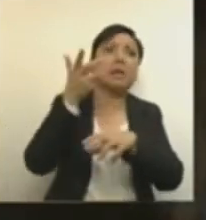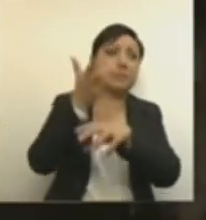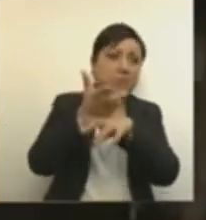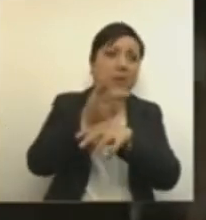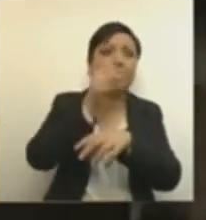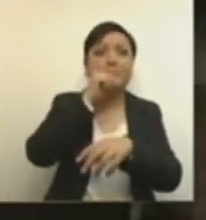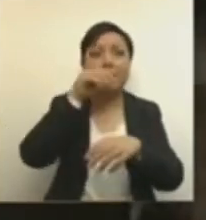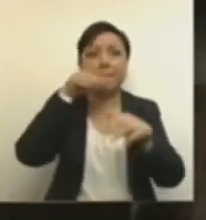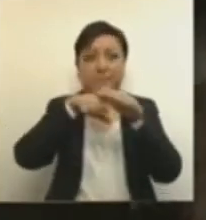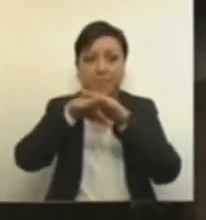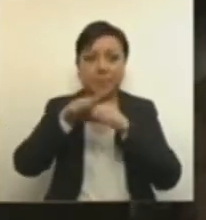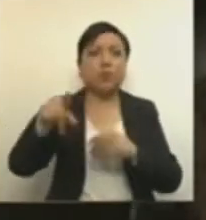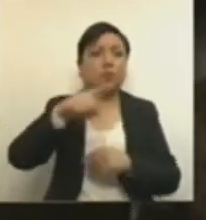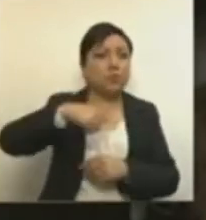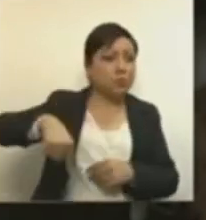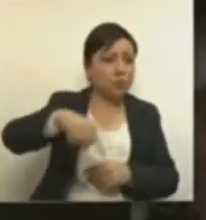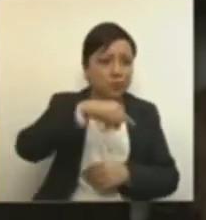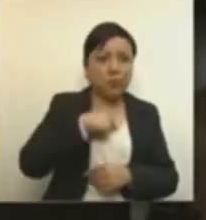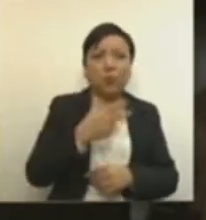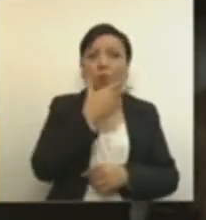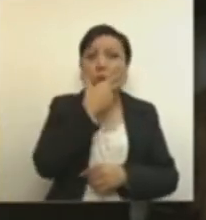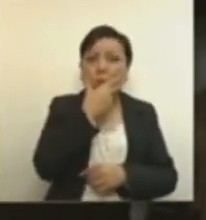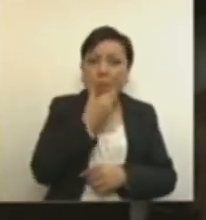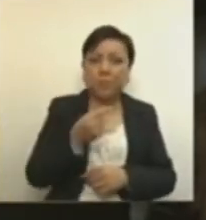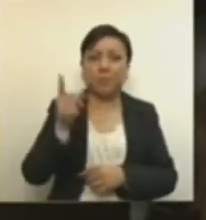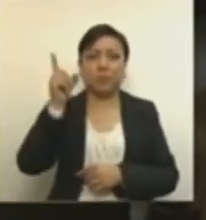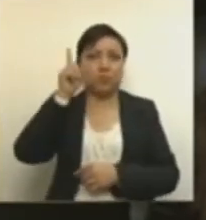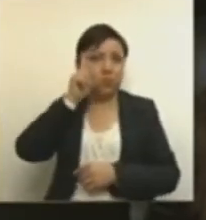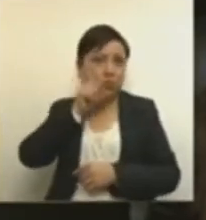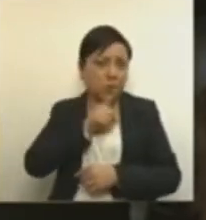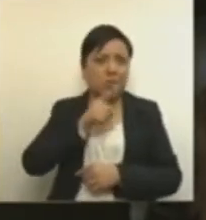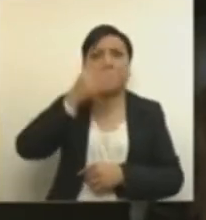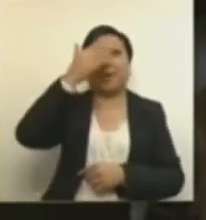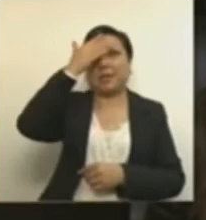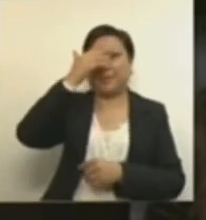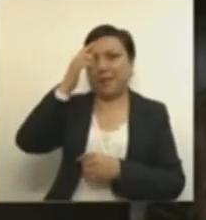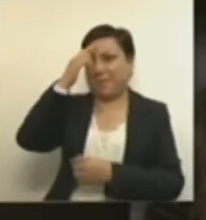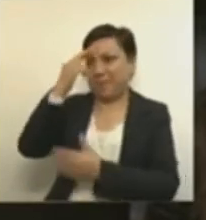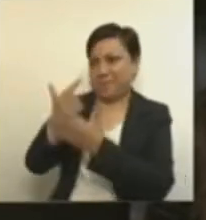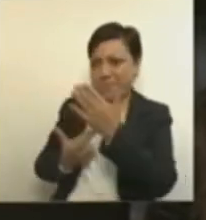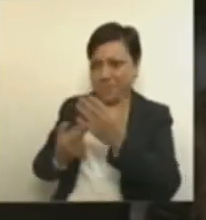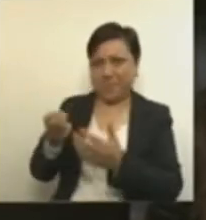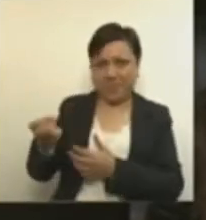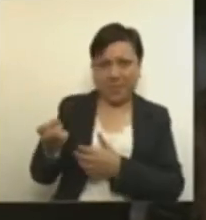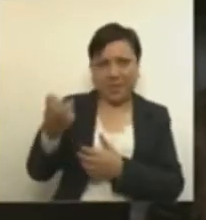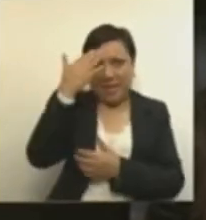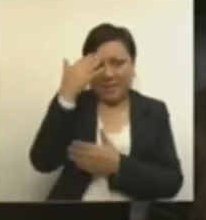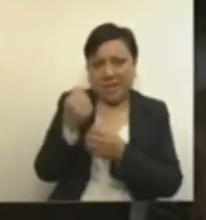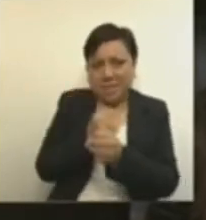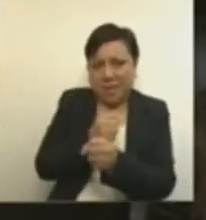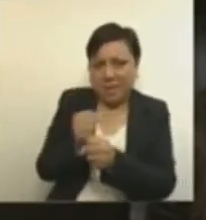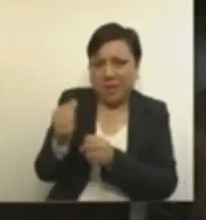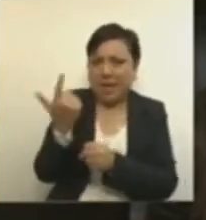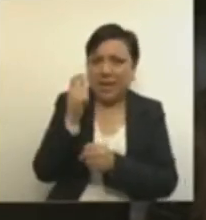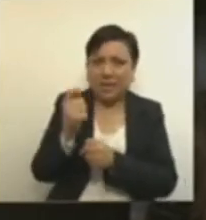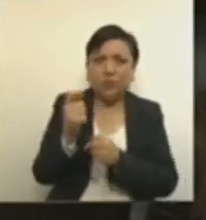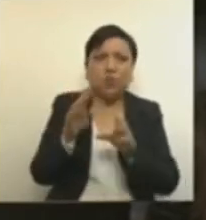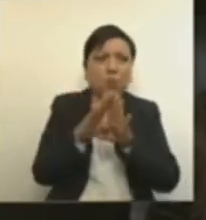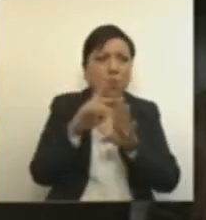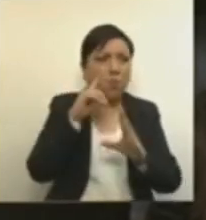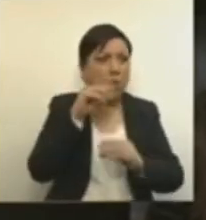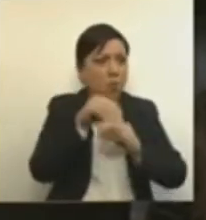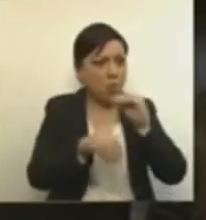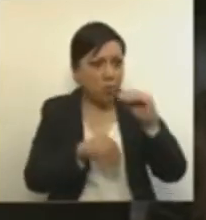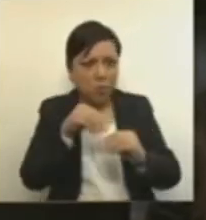nosotras y nosotros, las víctimas, saben la necesidad de perfeccionar esos instrumentos. Nadie ha